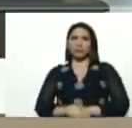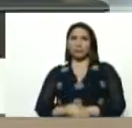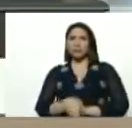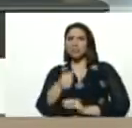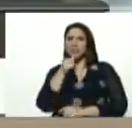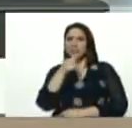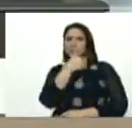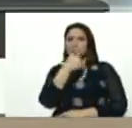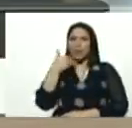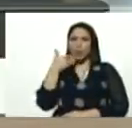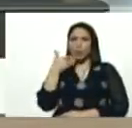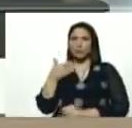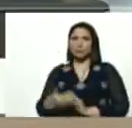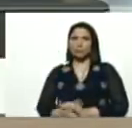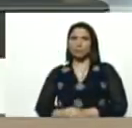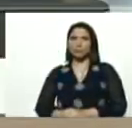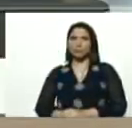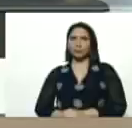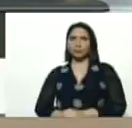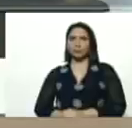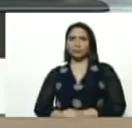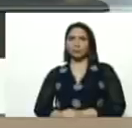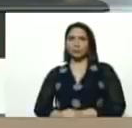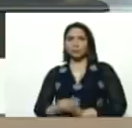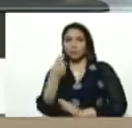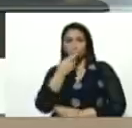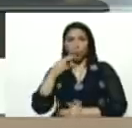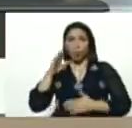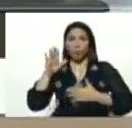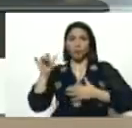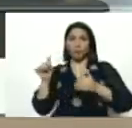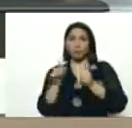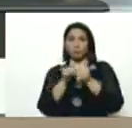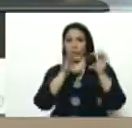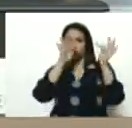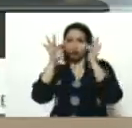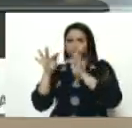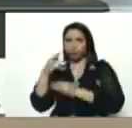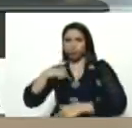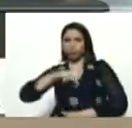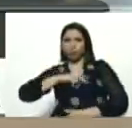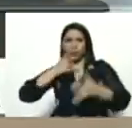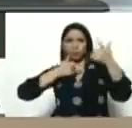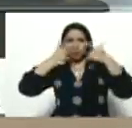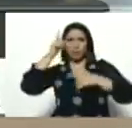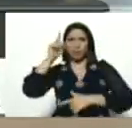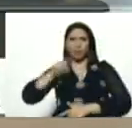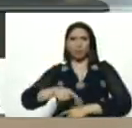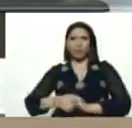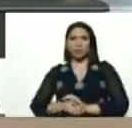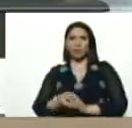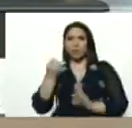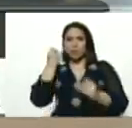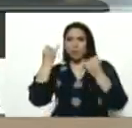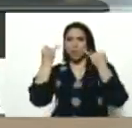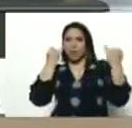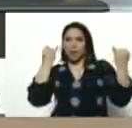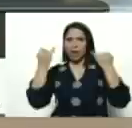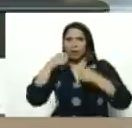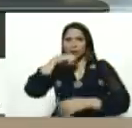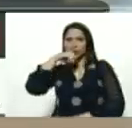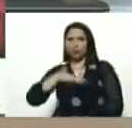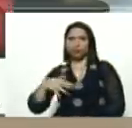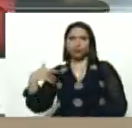¿quiénes son los mejores? los que están comprometidos, con el legado, de nuestro comandante Chávez, y el ideal, histórico, de los